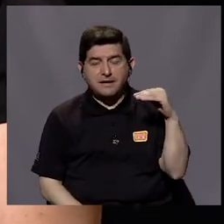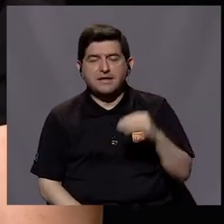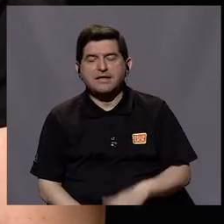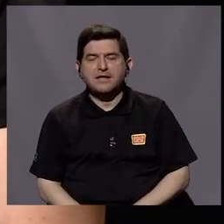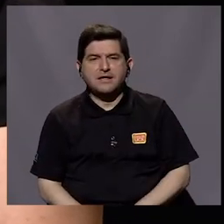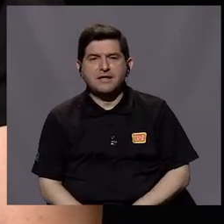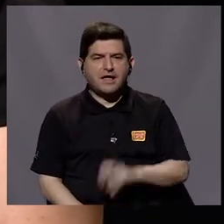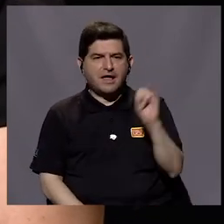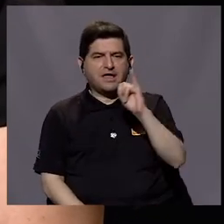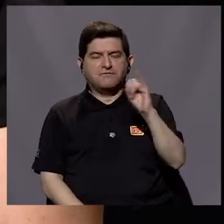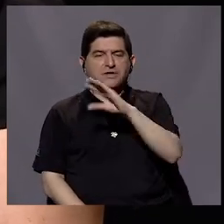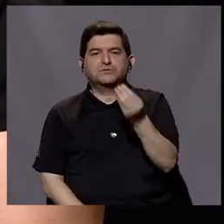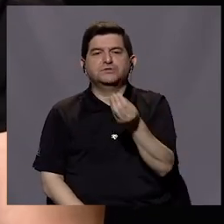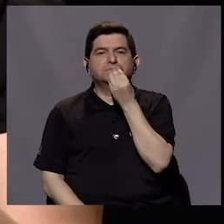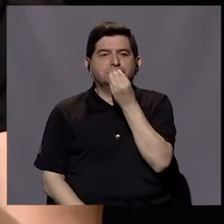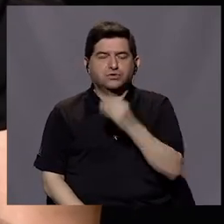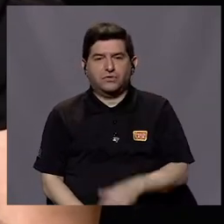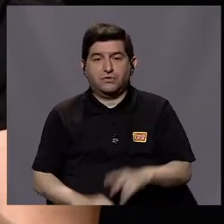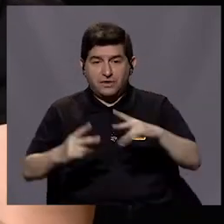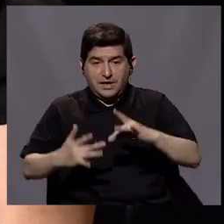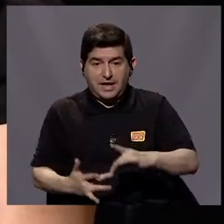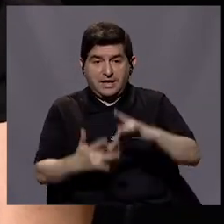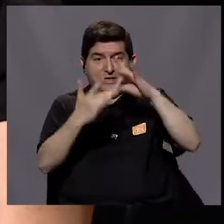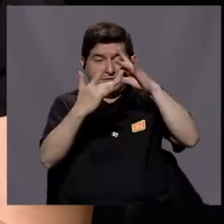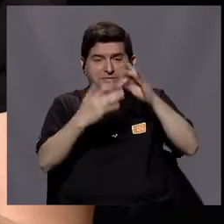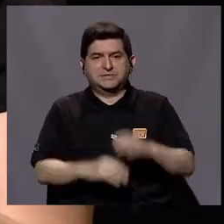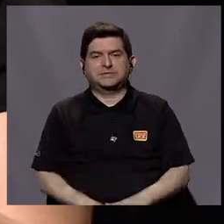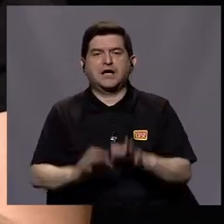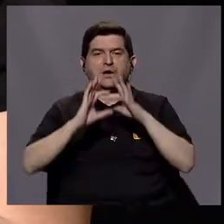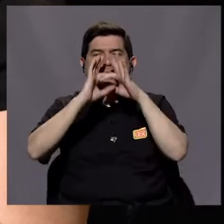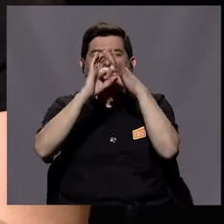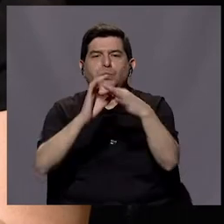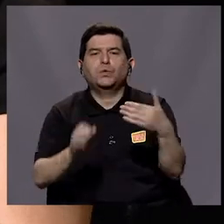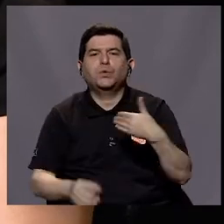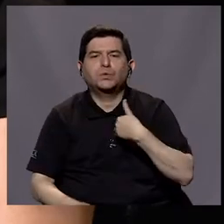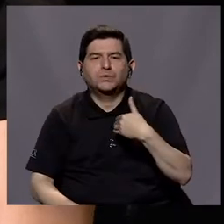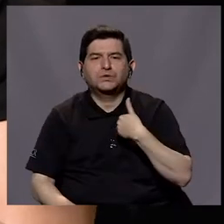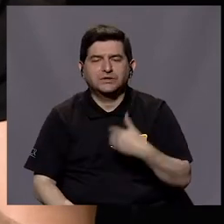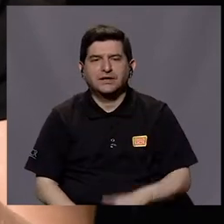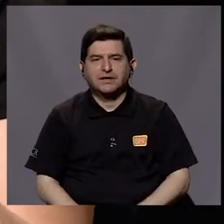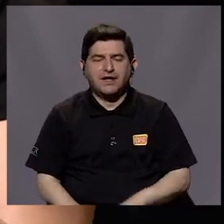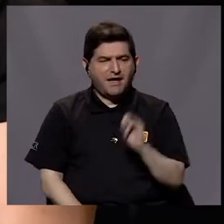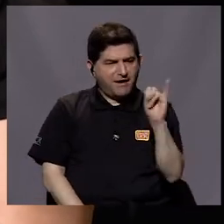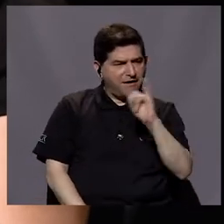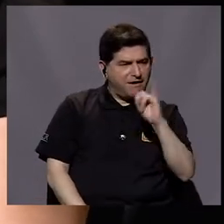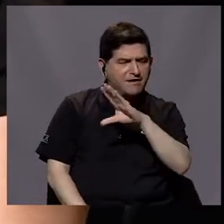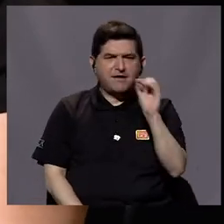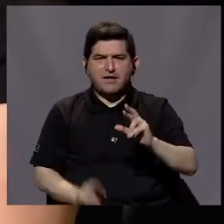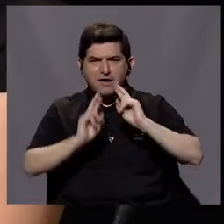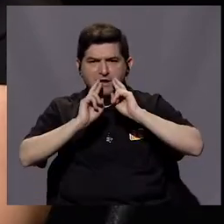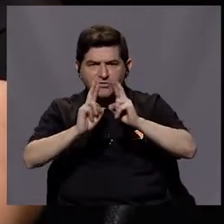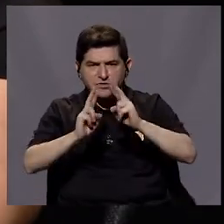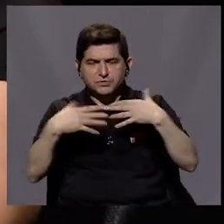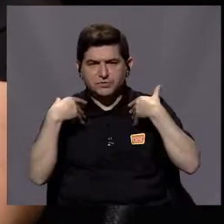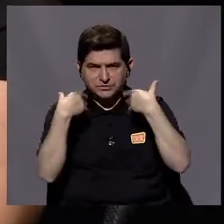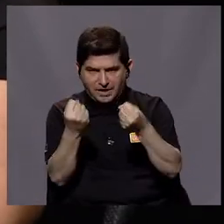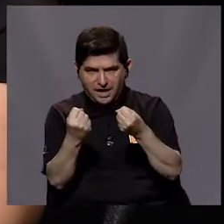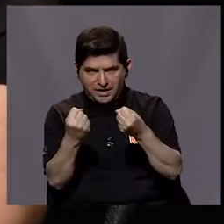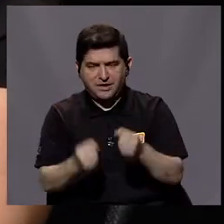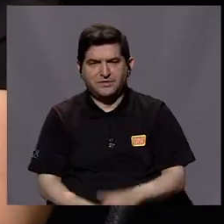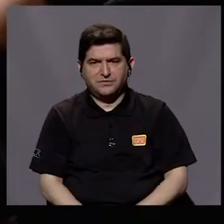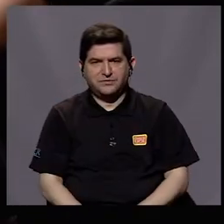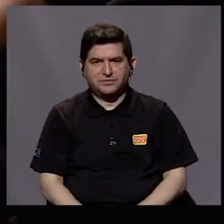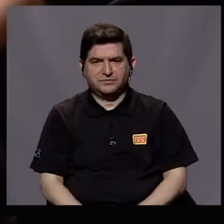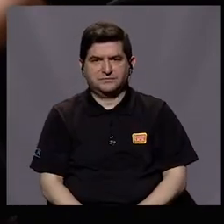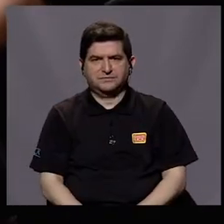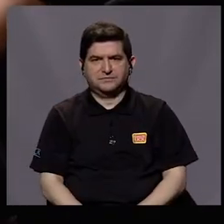es la sección de infección-nutrición, que se dedica a ver sobre todo el ligamen que existe entre las infecciones y los resultados en salud,